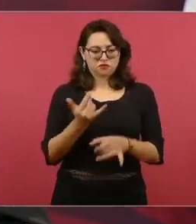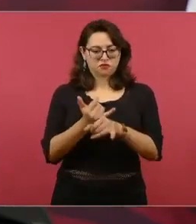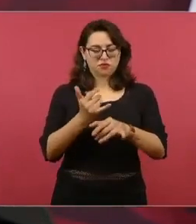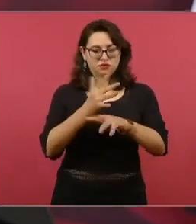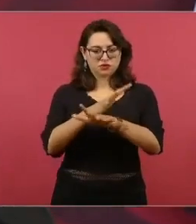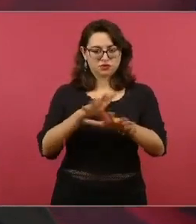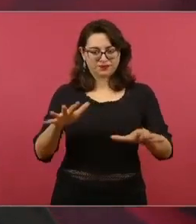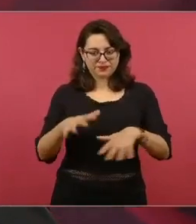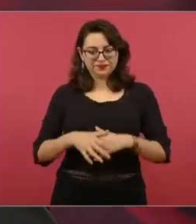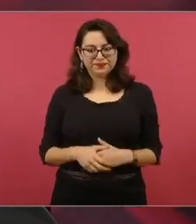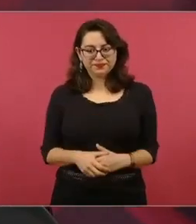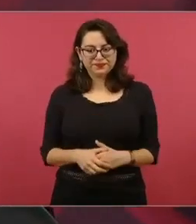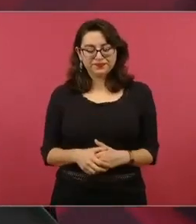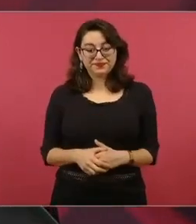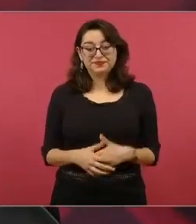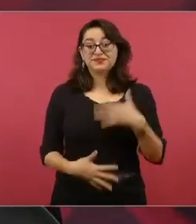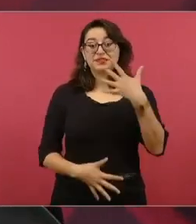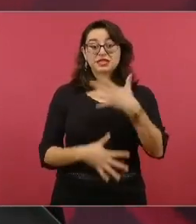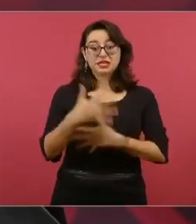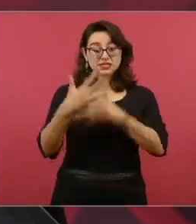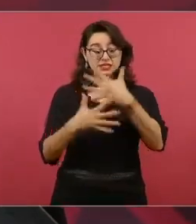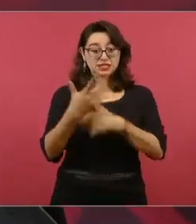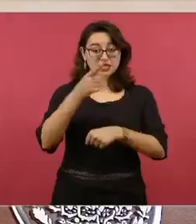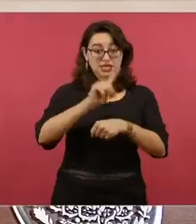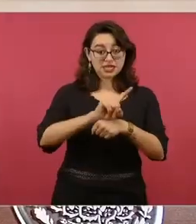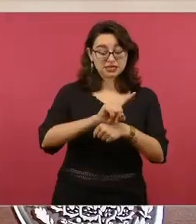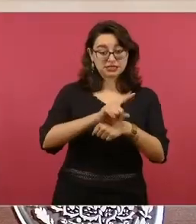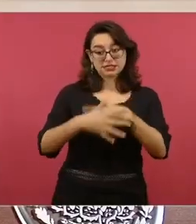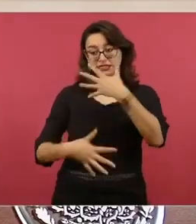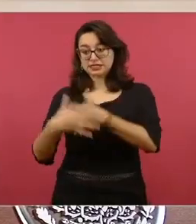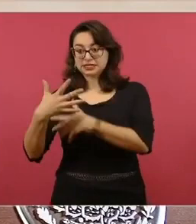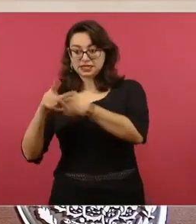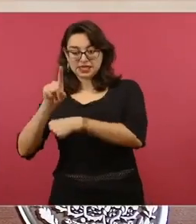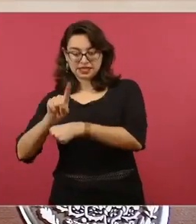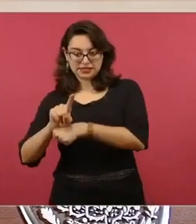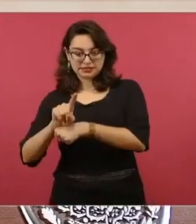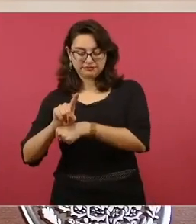sobre la situación de seguridad en el país